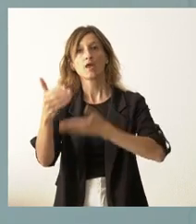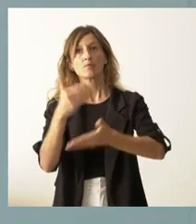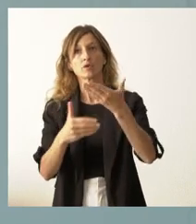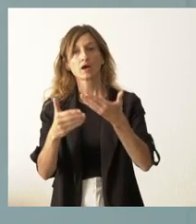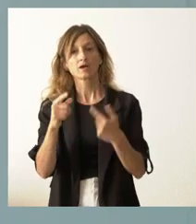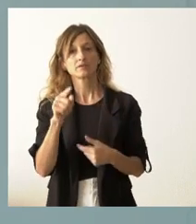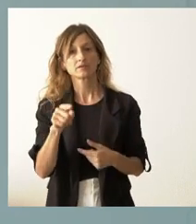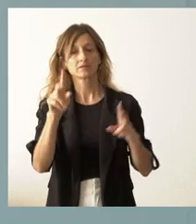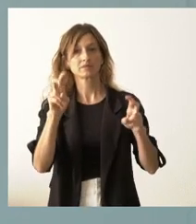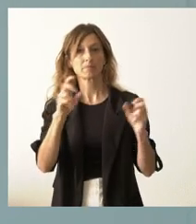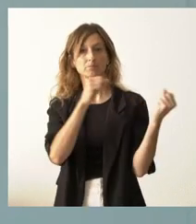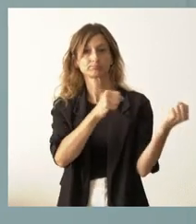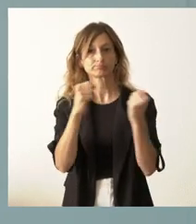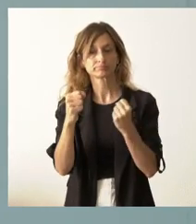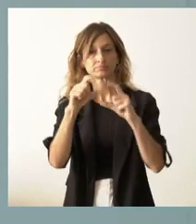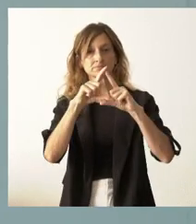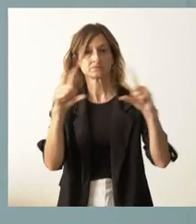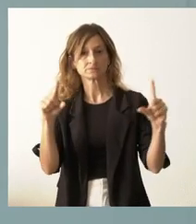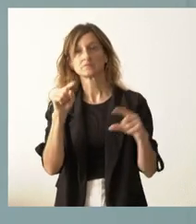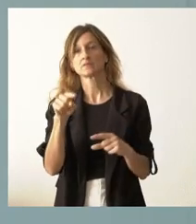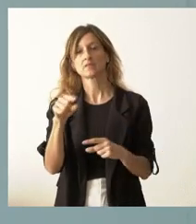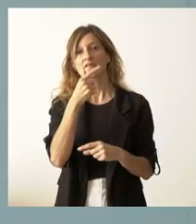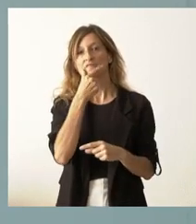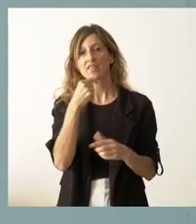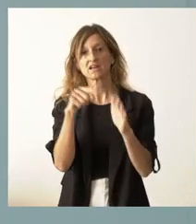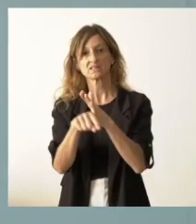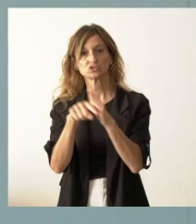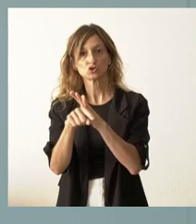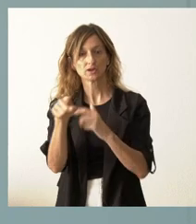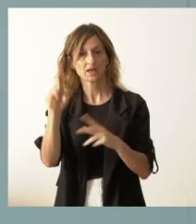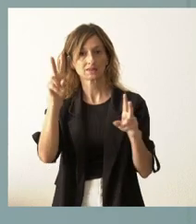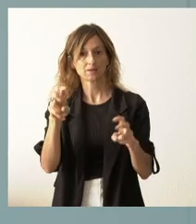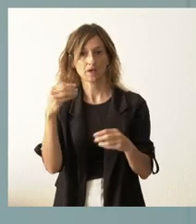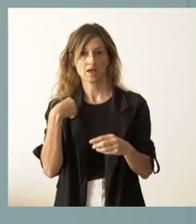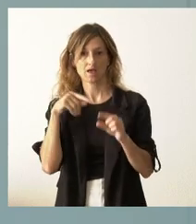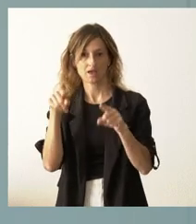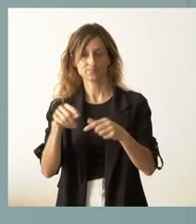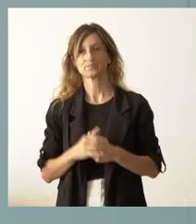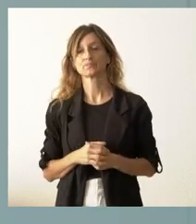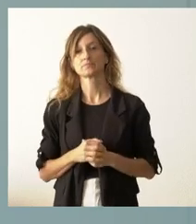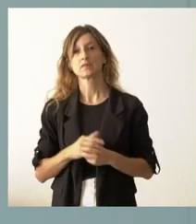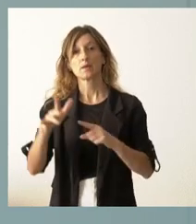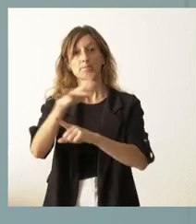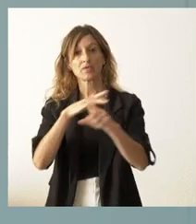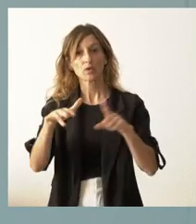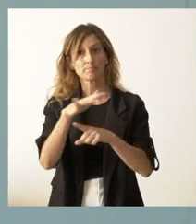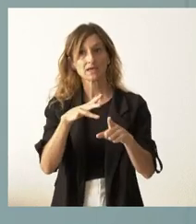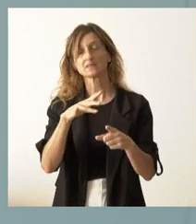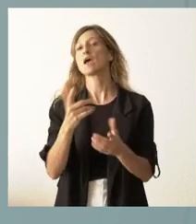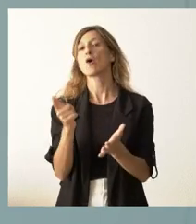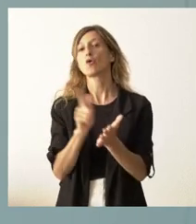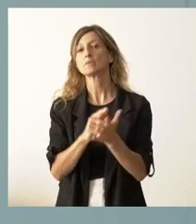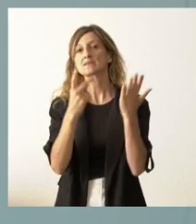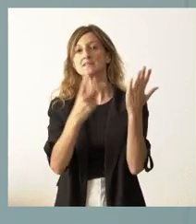instituciones y autoridades que más fácilmente gestionan las mismas. En el ámbito de medioambiente, se restaurarán